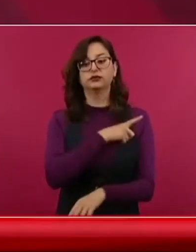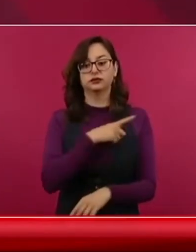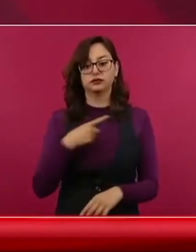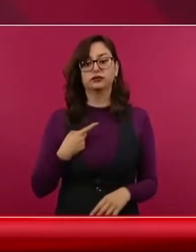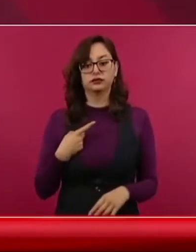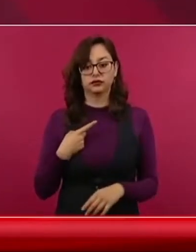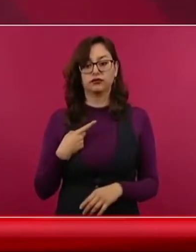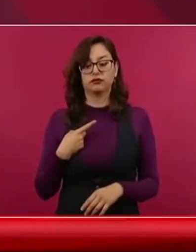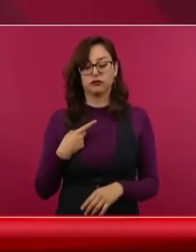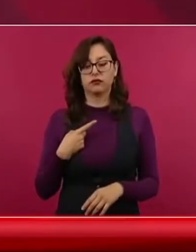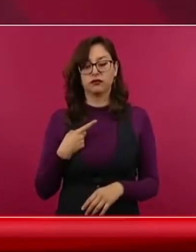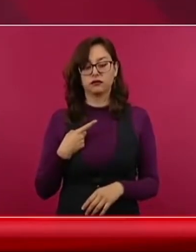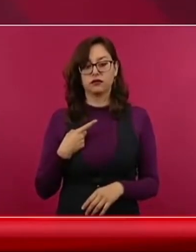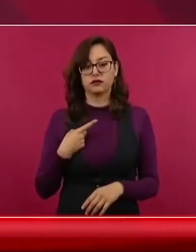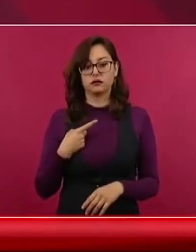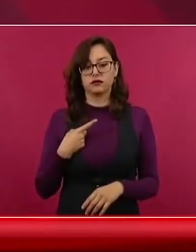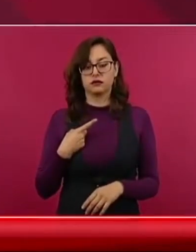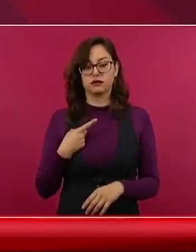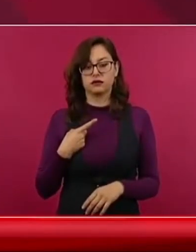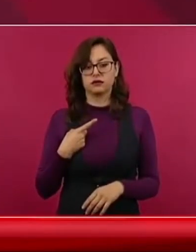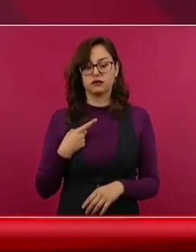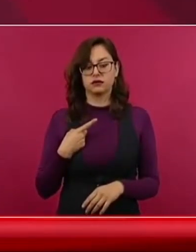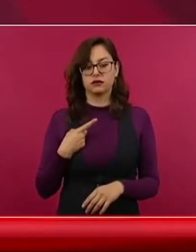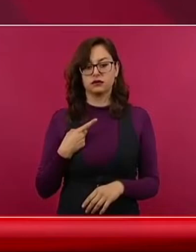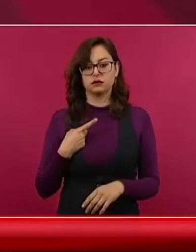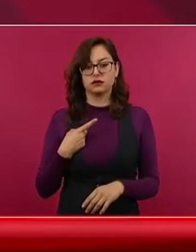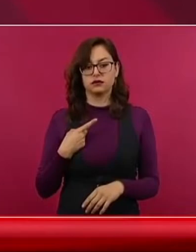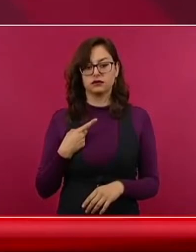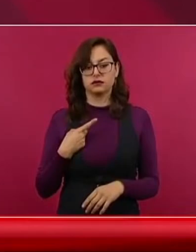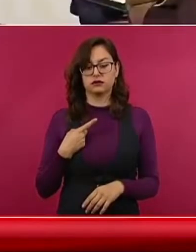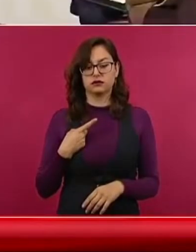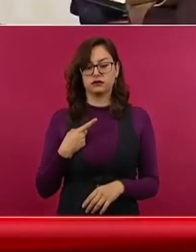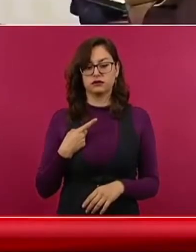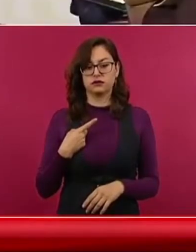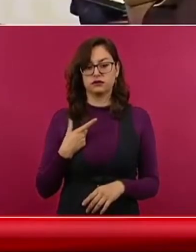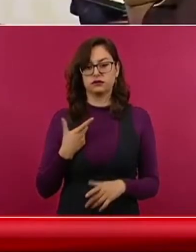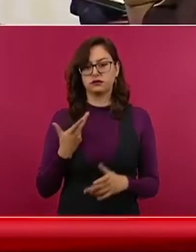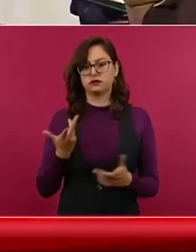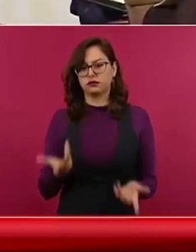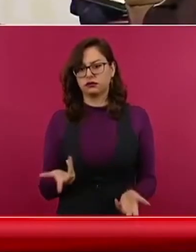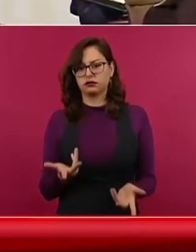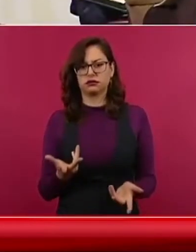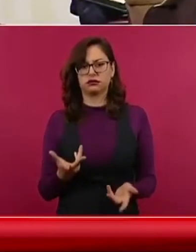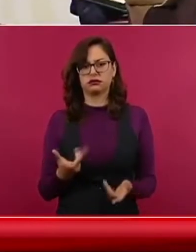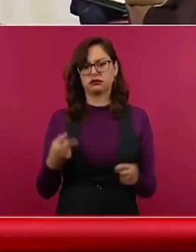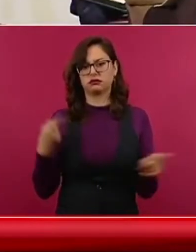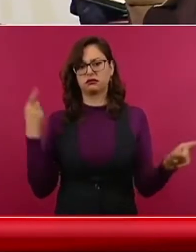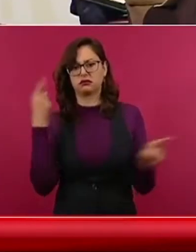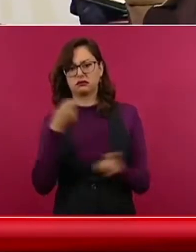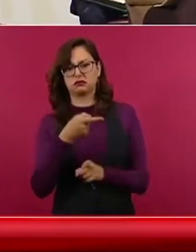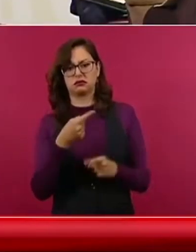que no haya sanciones o reproches,